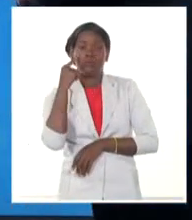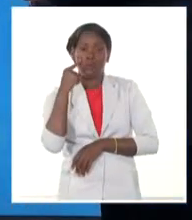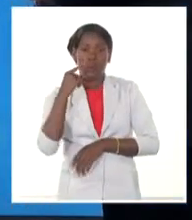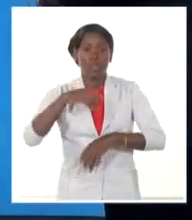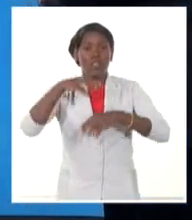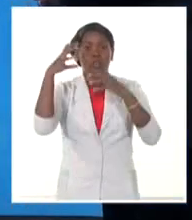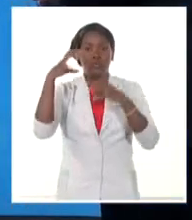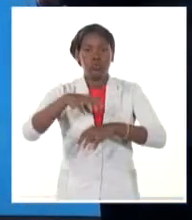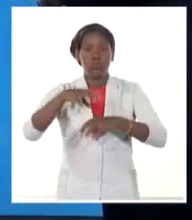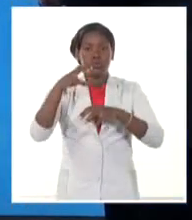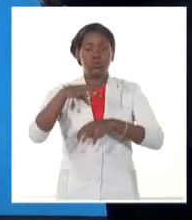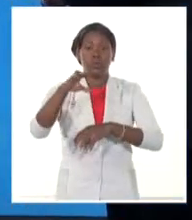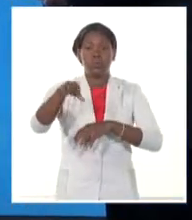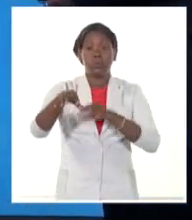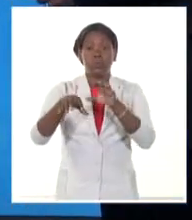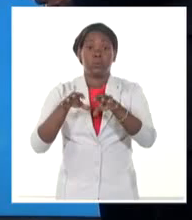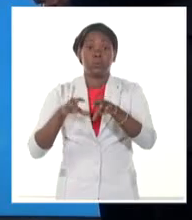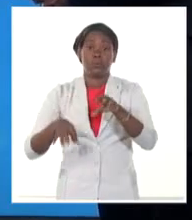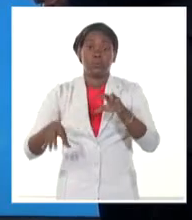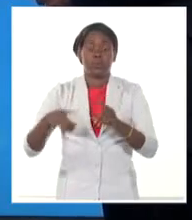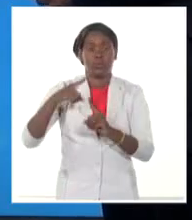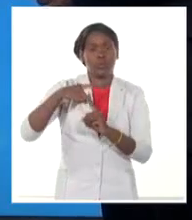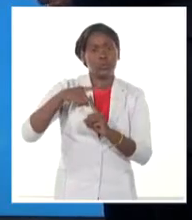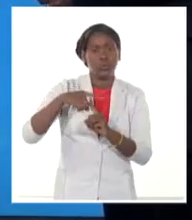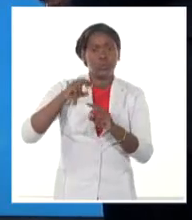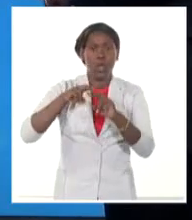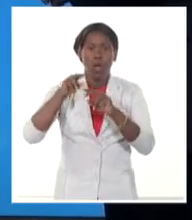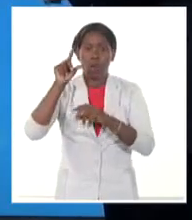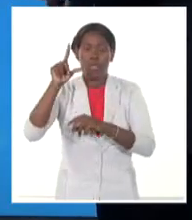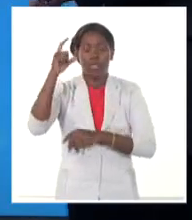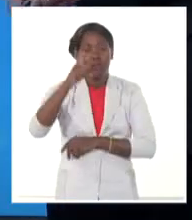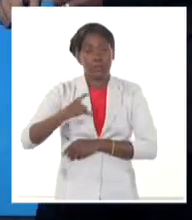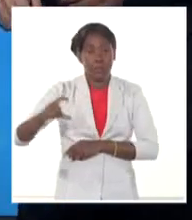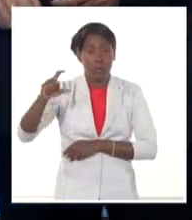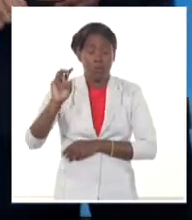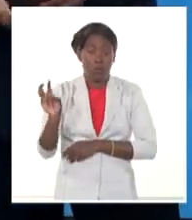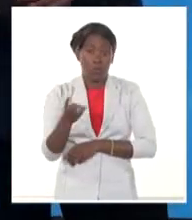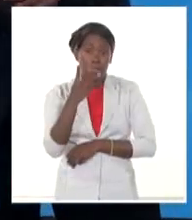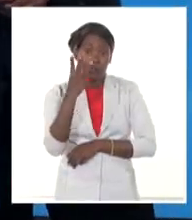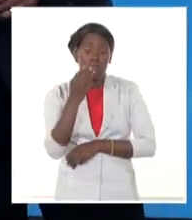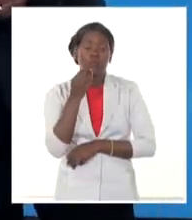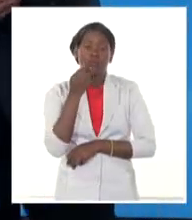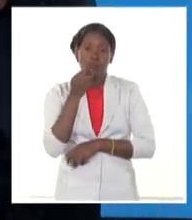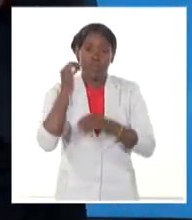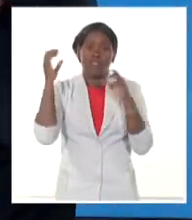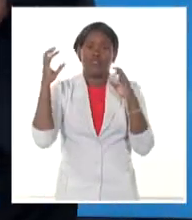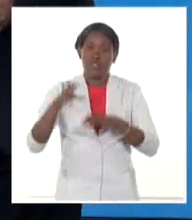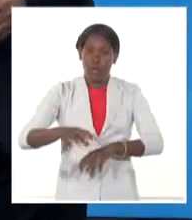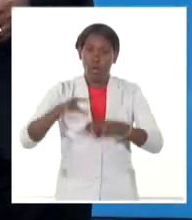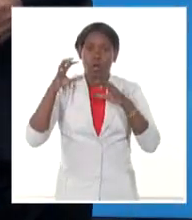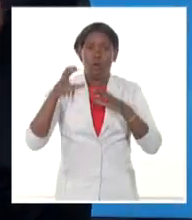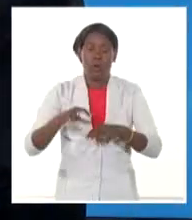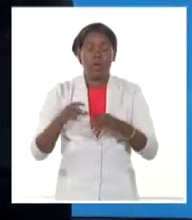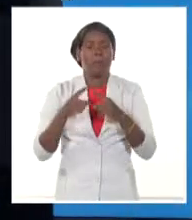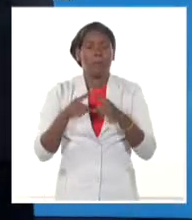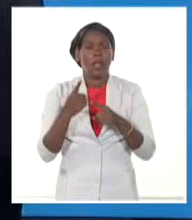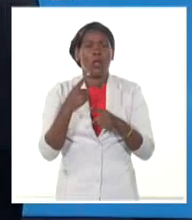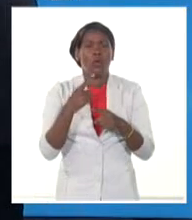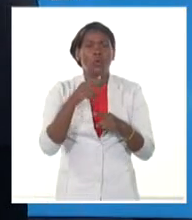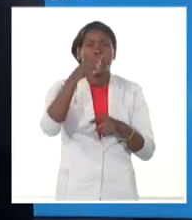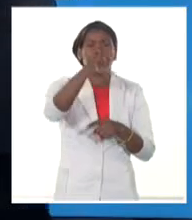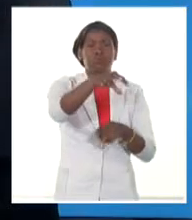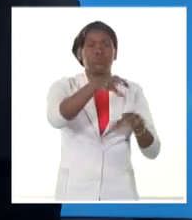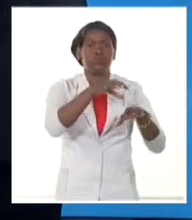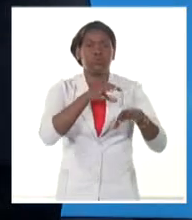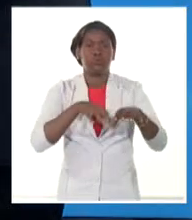provincias de las Tunas, Holguín, Camagüey. Aquí estará la mayor fuerza de la lluvia, aunque vamos a tener algunos chihuacos y tormentas